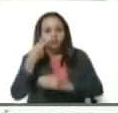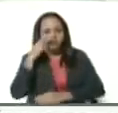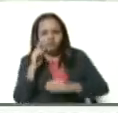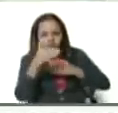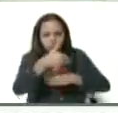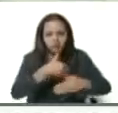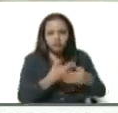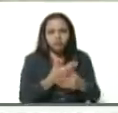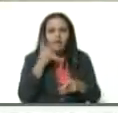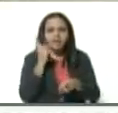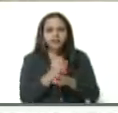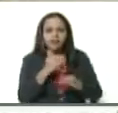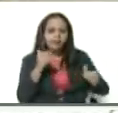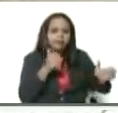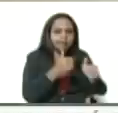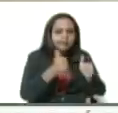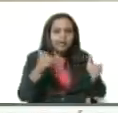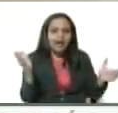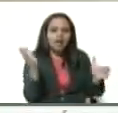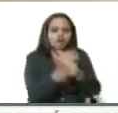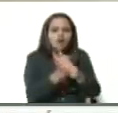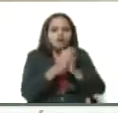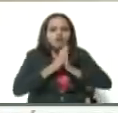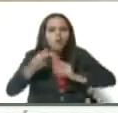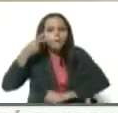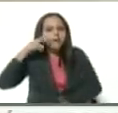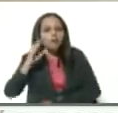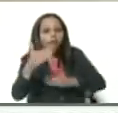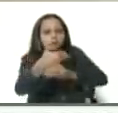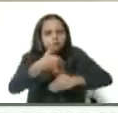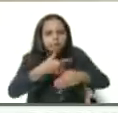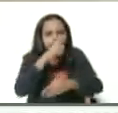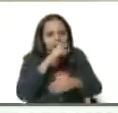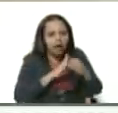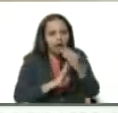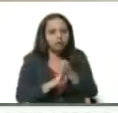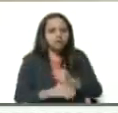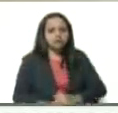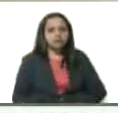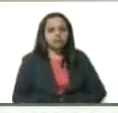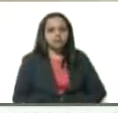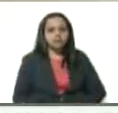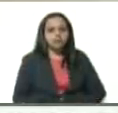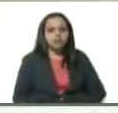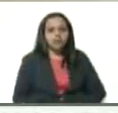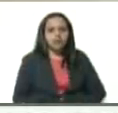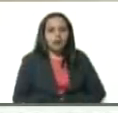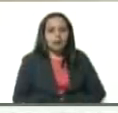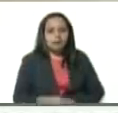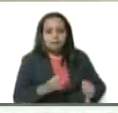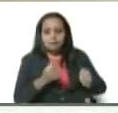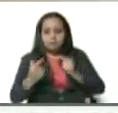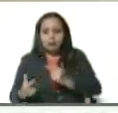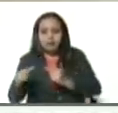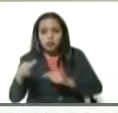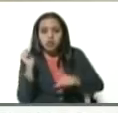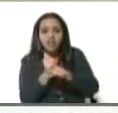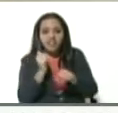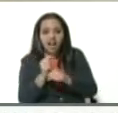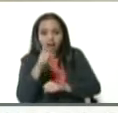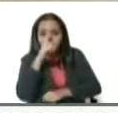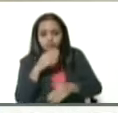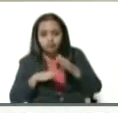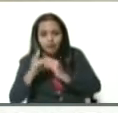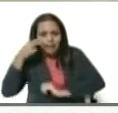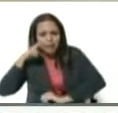Por eso hay que perseguir y capturar a todos los trocheros, a los que pasan en las trochas, a los que trabajan en las trochas.